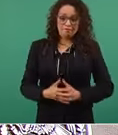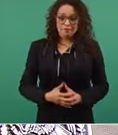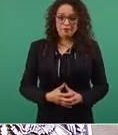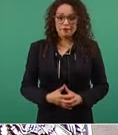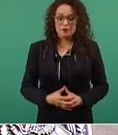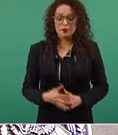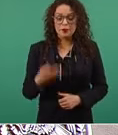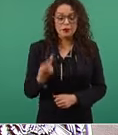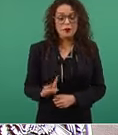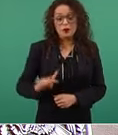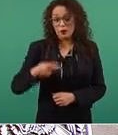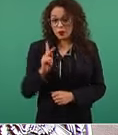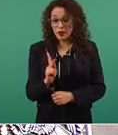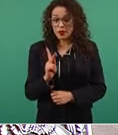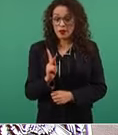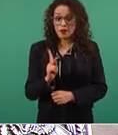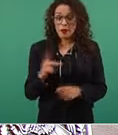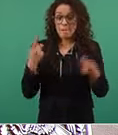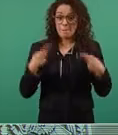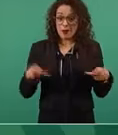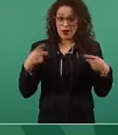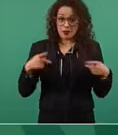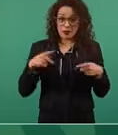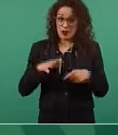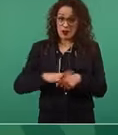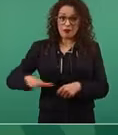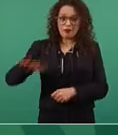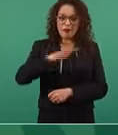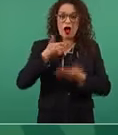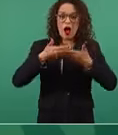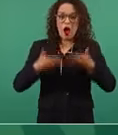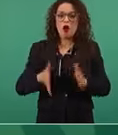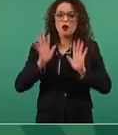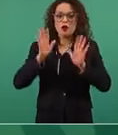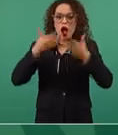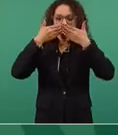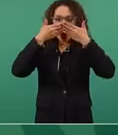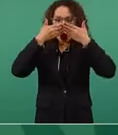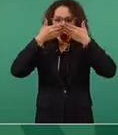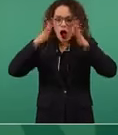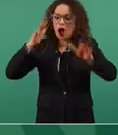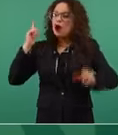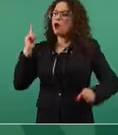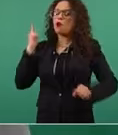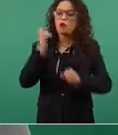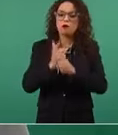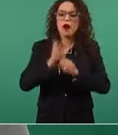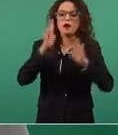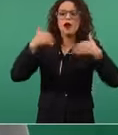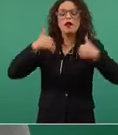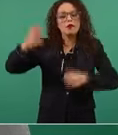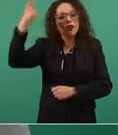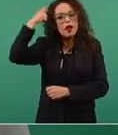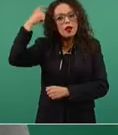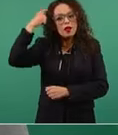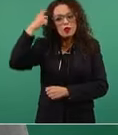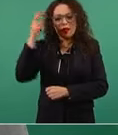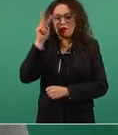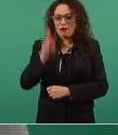Sin embargo, la gente del pueblo está muy despierta, muy consciente, muy avispada.